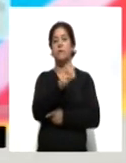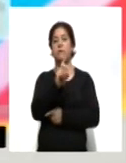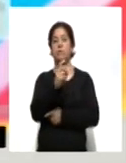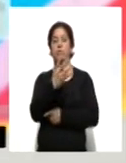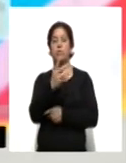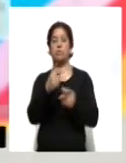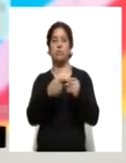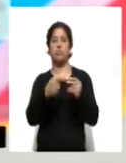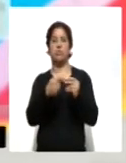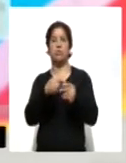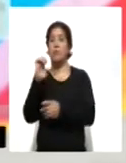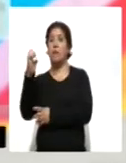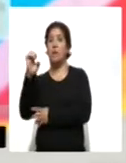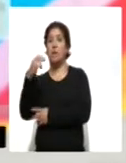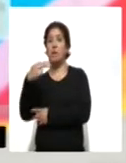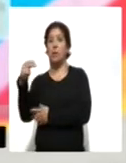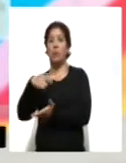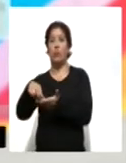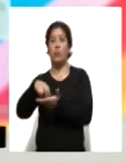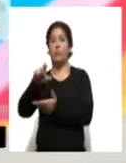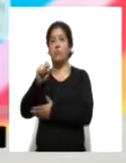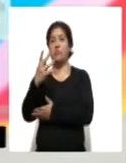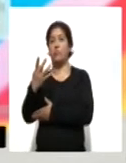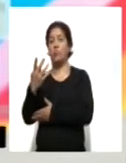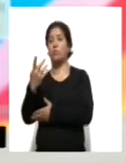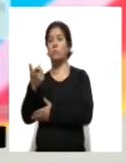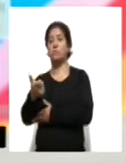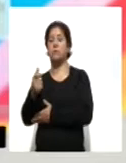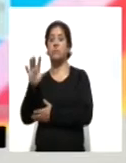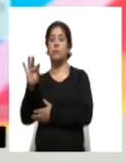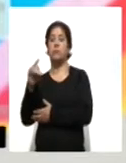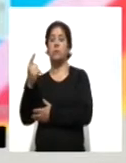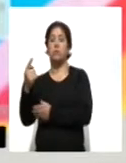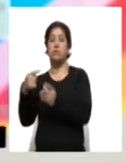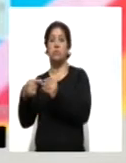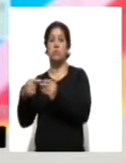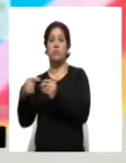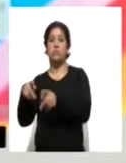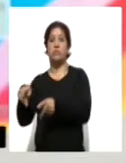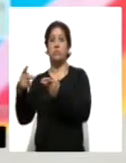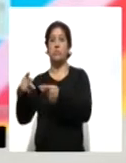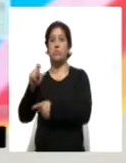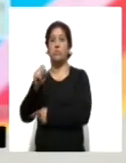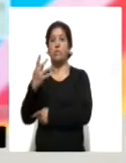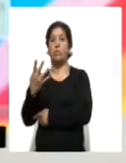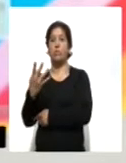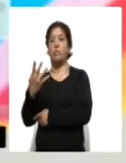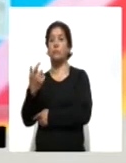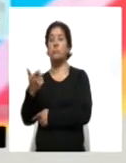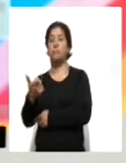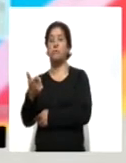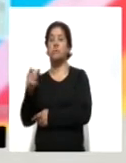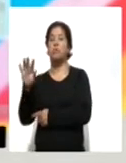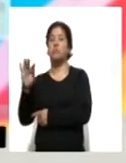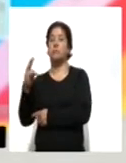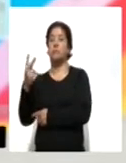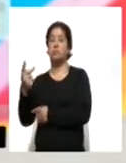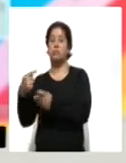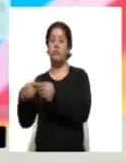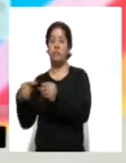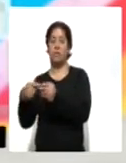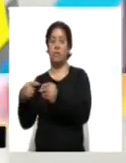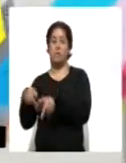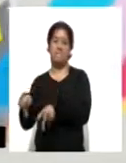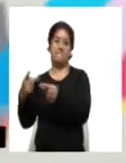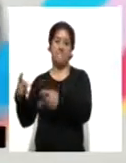con 34 centavos, en tanto que el euro 24 pesos con 41 centavos a la compra, 24 pesos con 42 centavos a la venta.